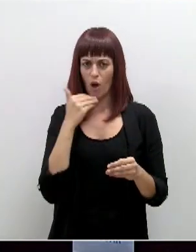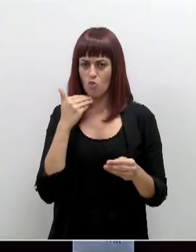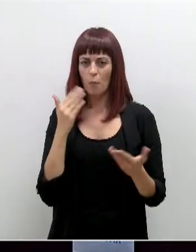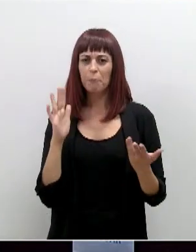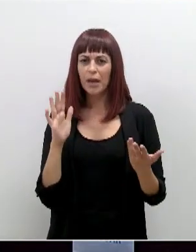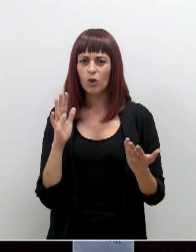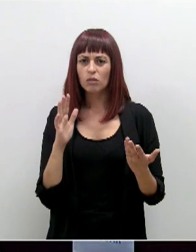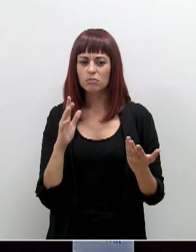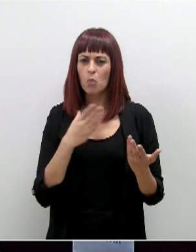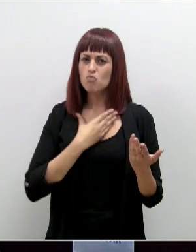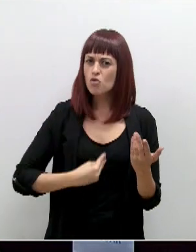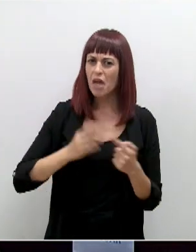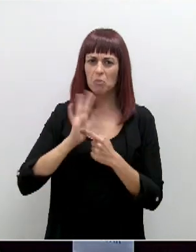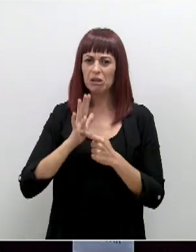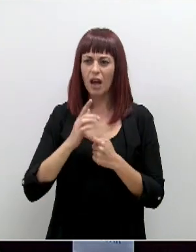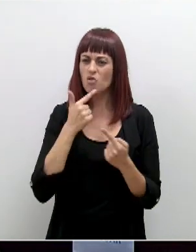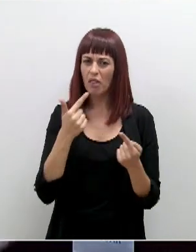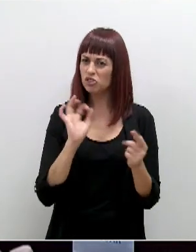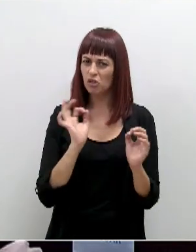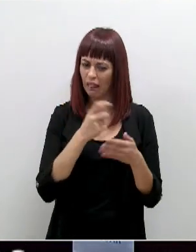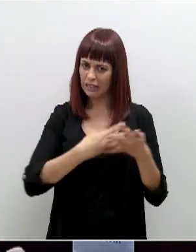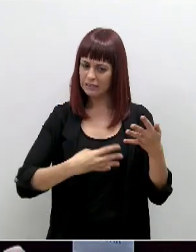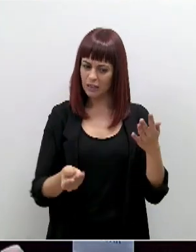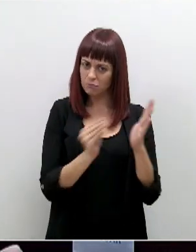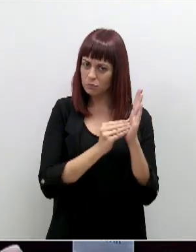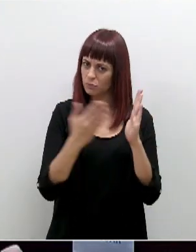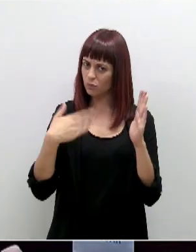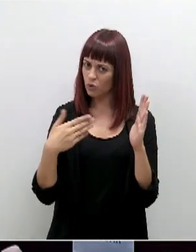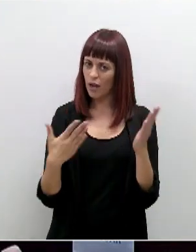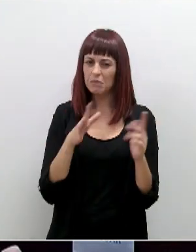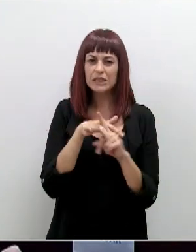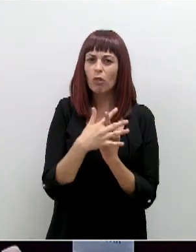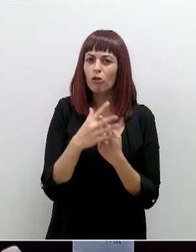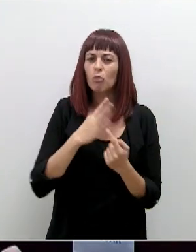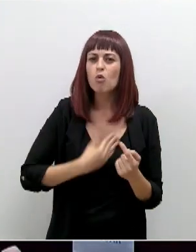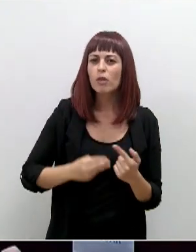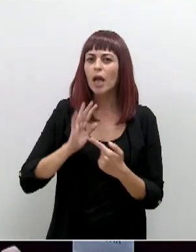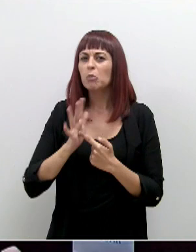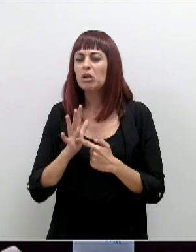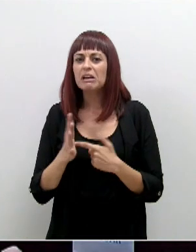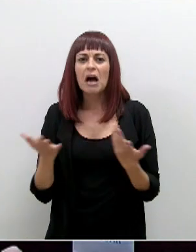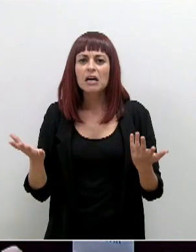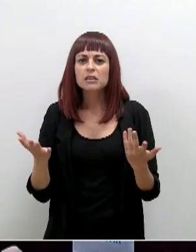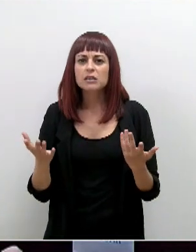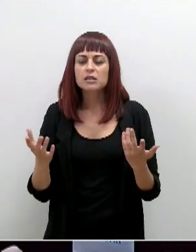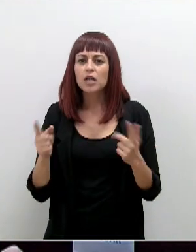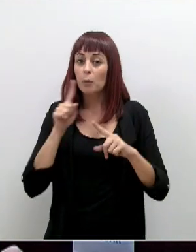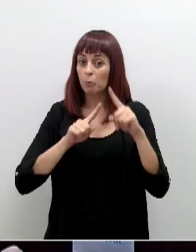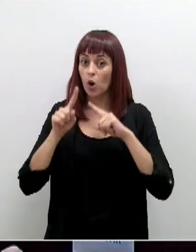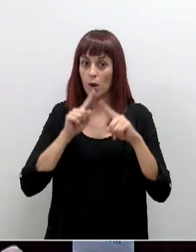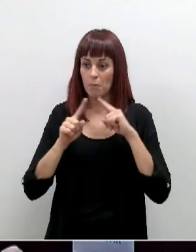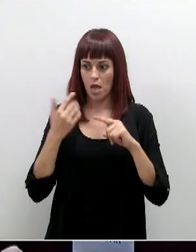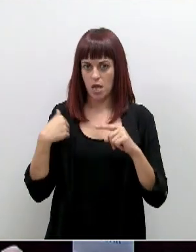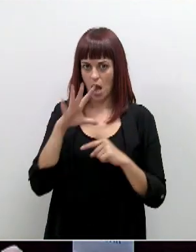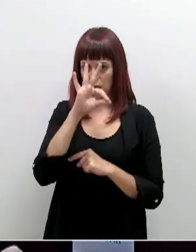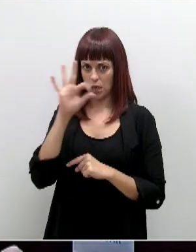pero no he escuchado a Murcia y Molina, por ejemplo. La situación en Murcia y Molina, con esa incidencia ya claramente por encima de los